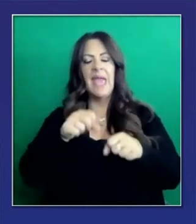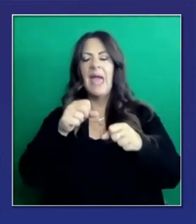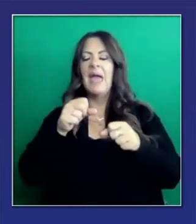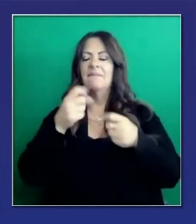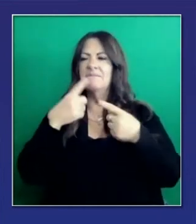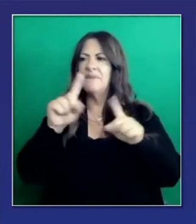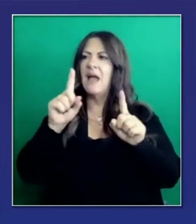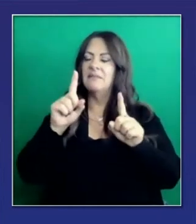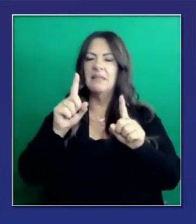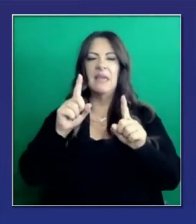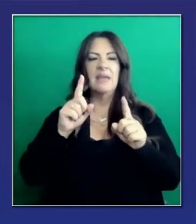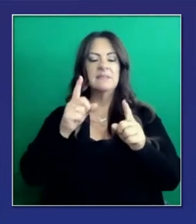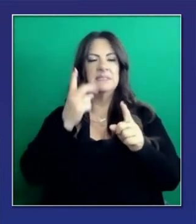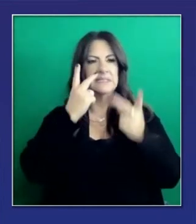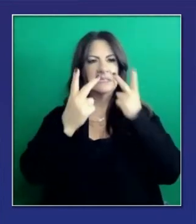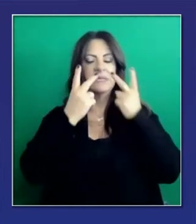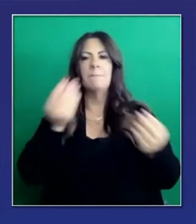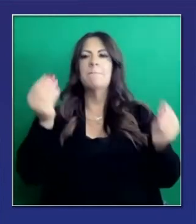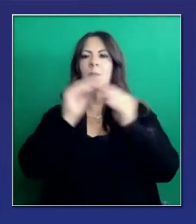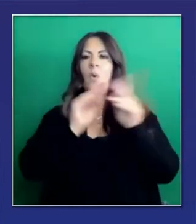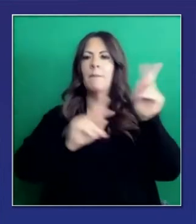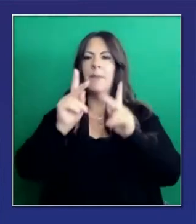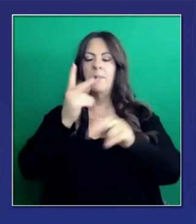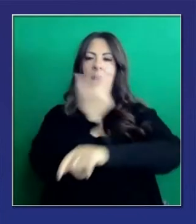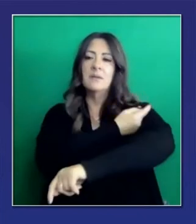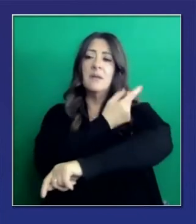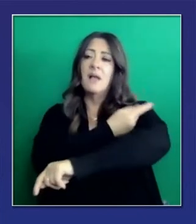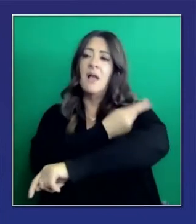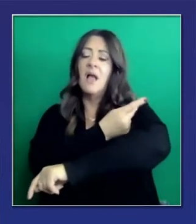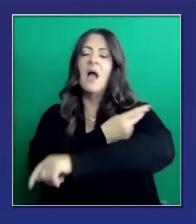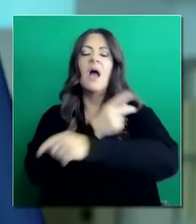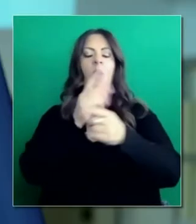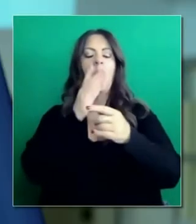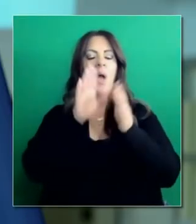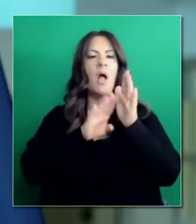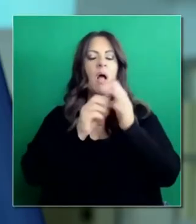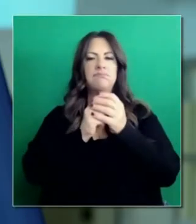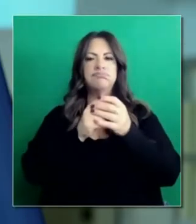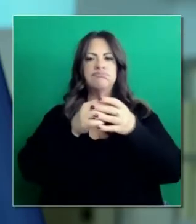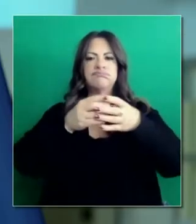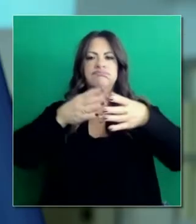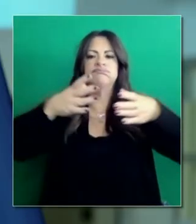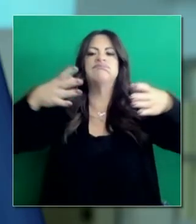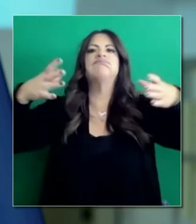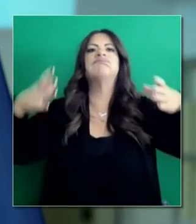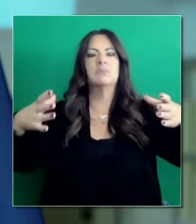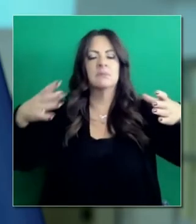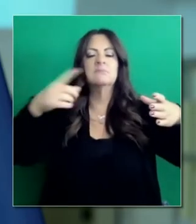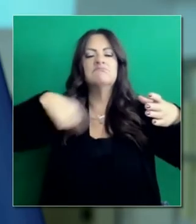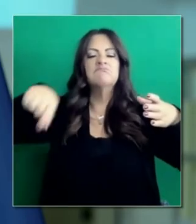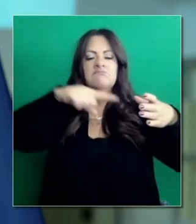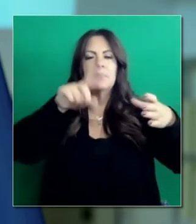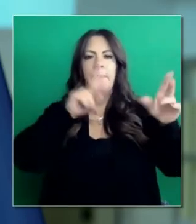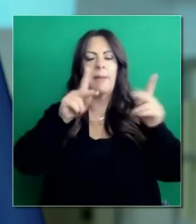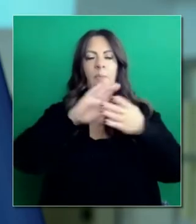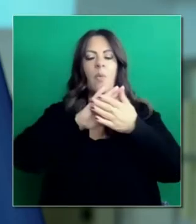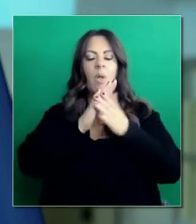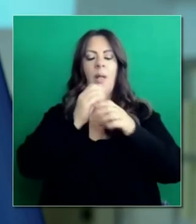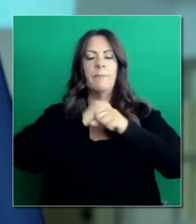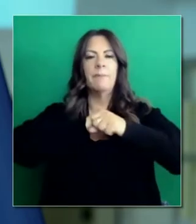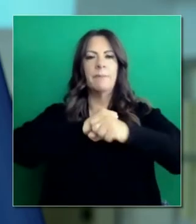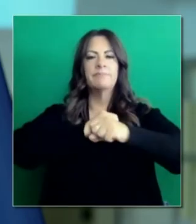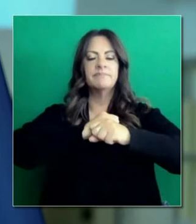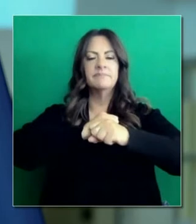distribución y el acceso de las vacunas. Que lo estamos reconociendo. Nos queda mucho por hacer. Más